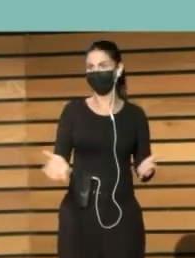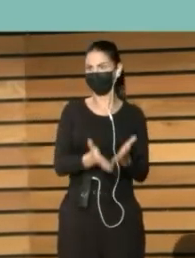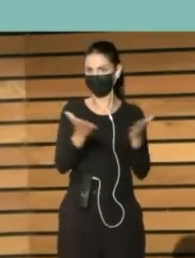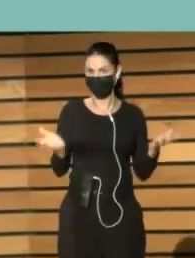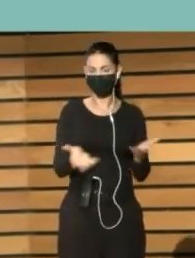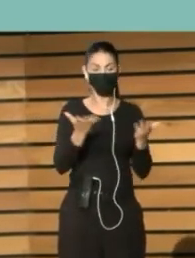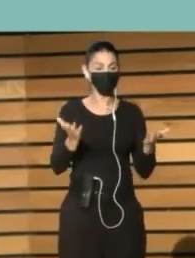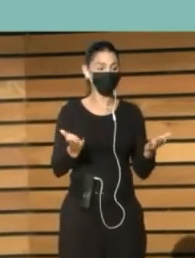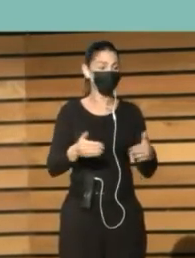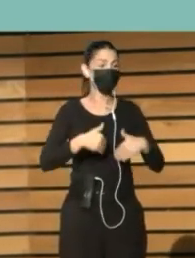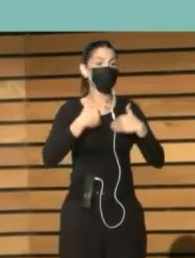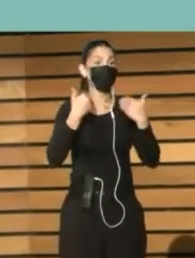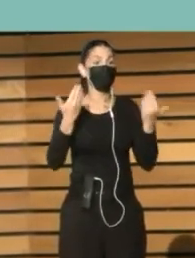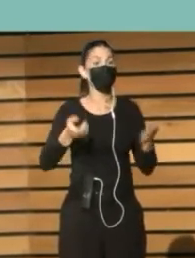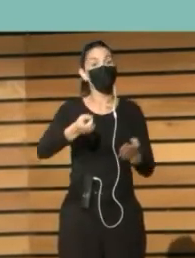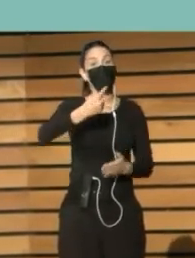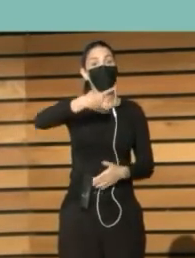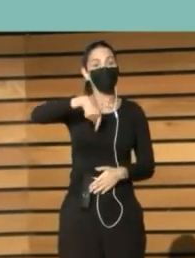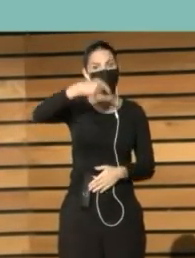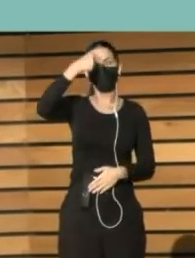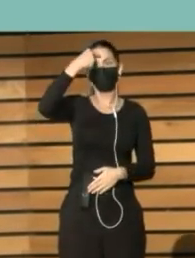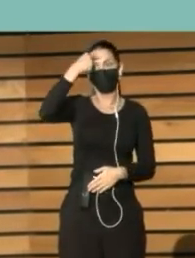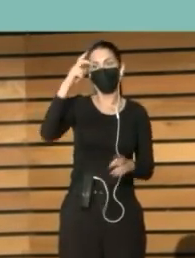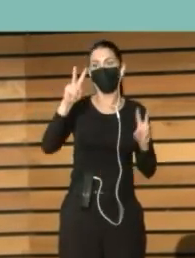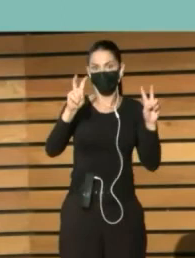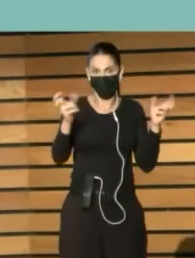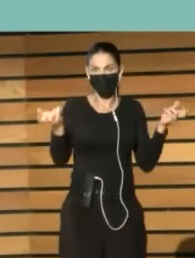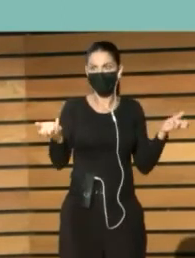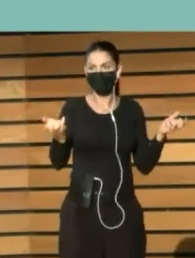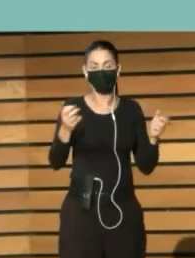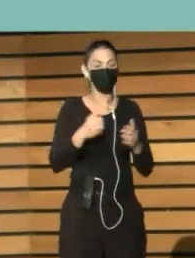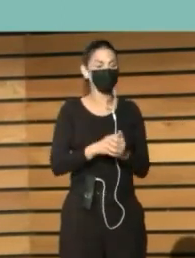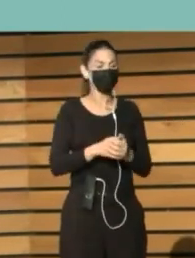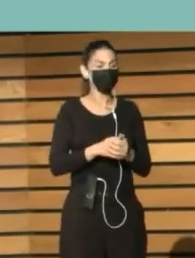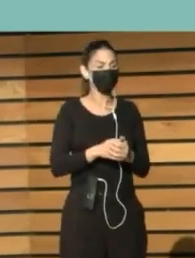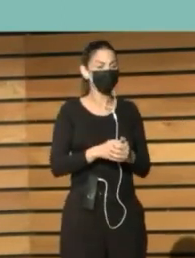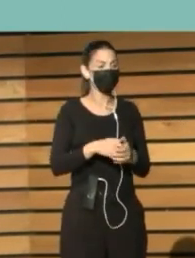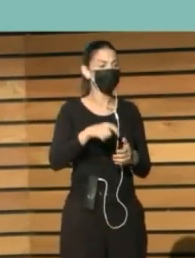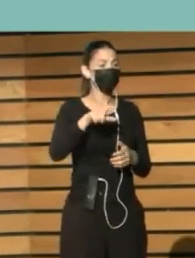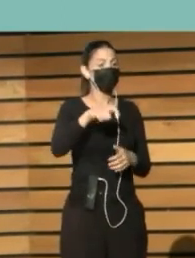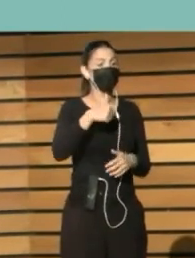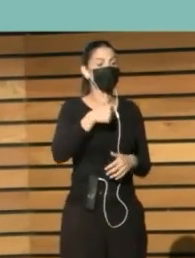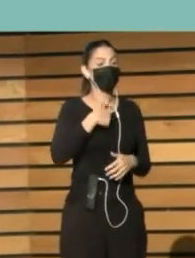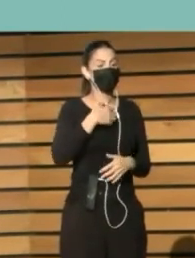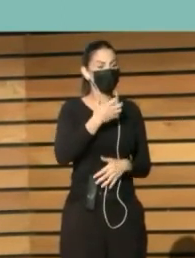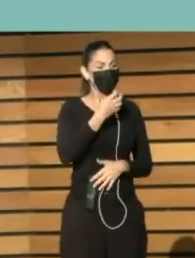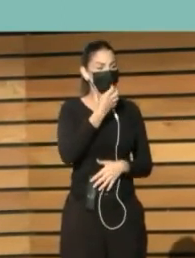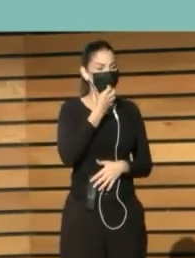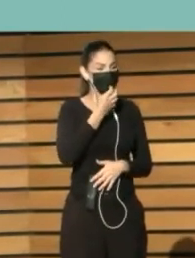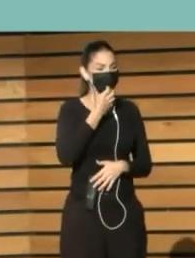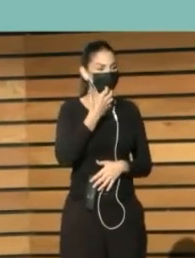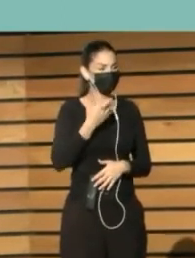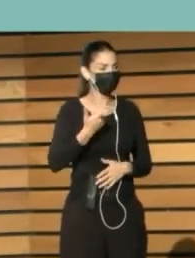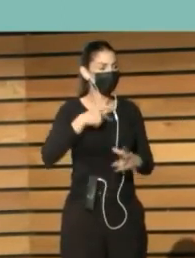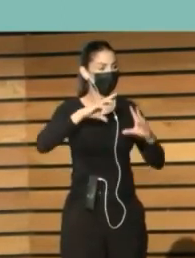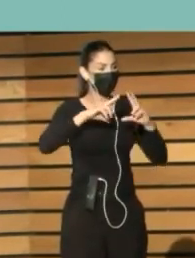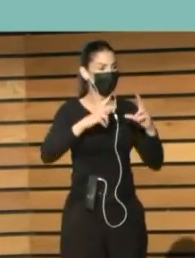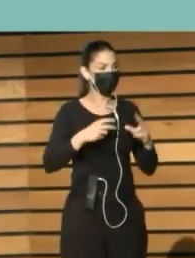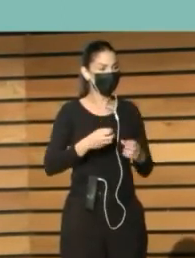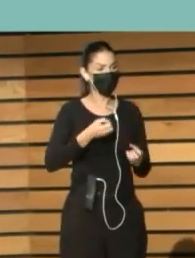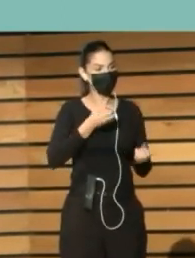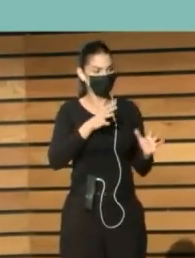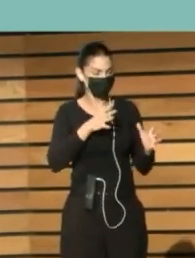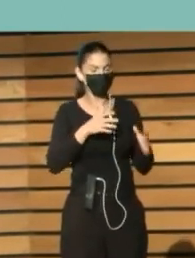Y por lo tanto Deberíamos ser conscientes También de ese hecho Y yo Creo que Me gustaría Concluir Con